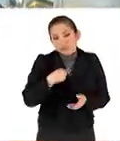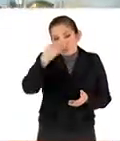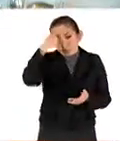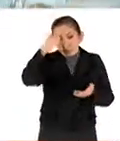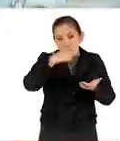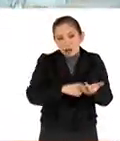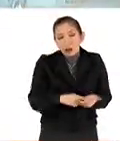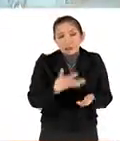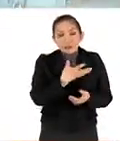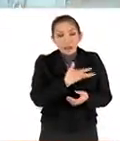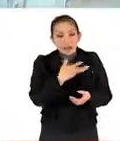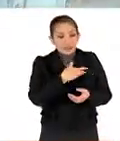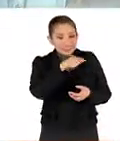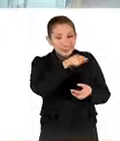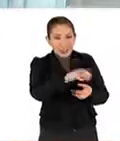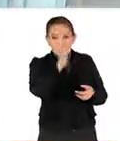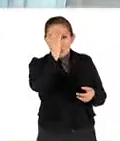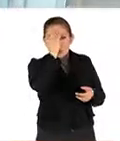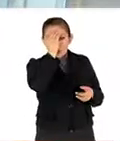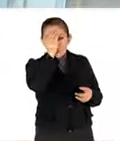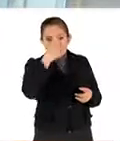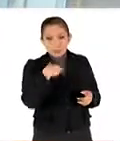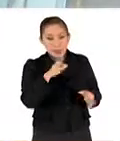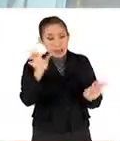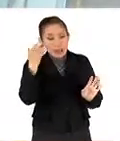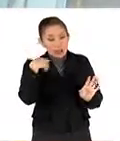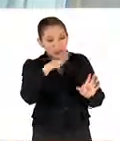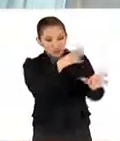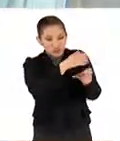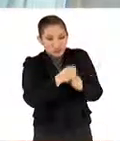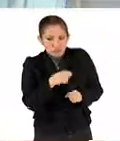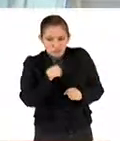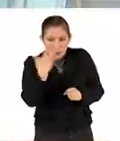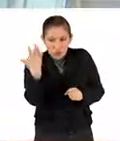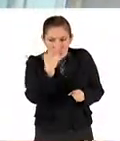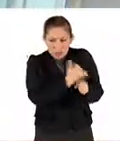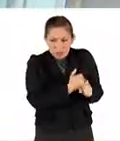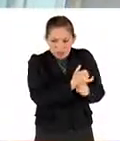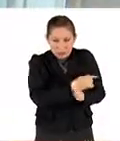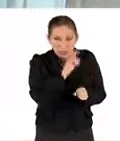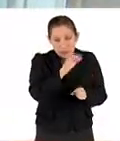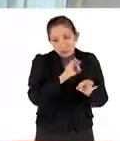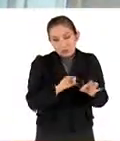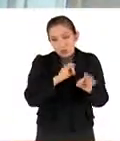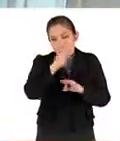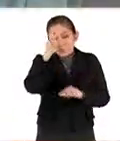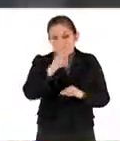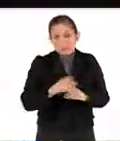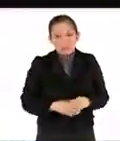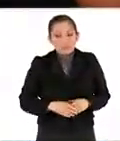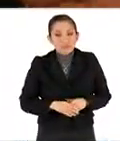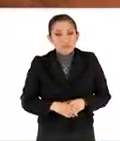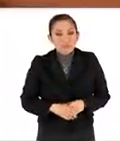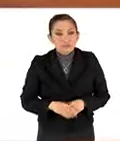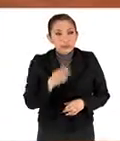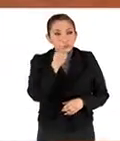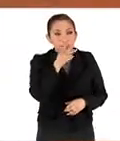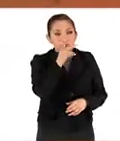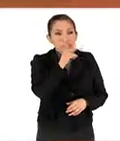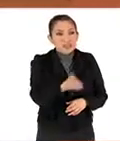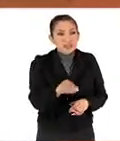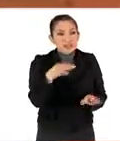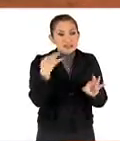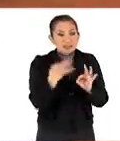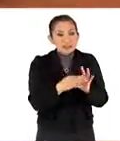que el tener este conocimiento y propiedad intelectual de esto es primordial para el país, por ejemplo. Acaba de decir una palabra